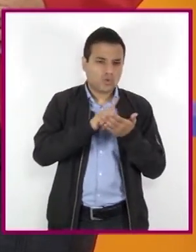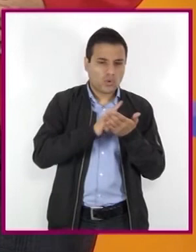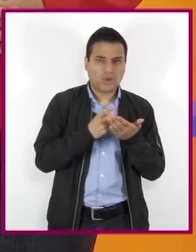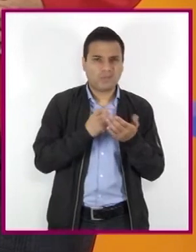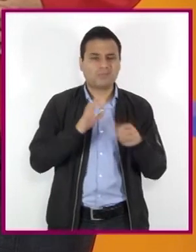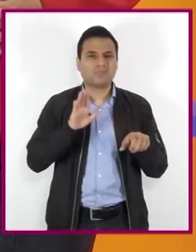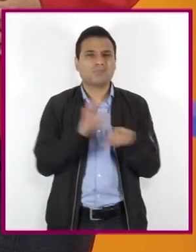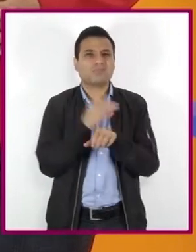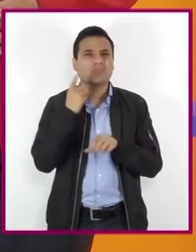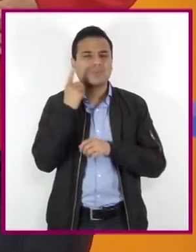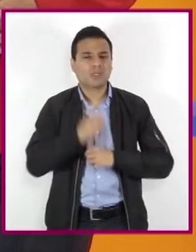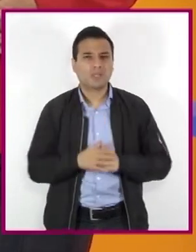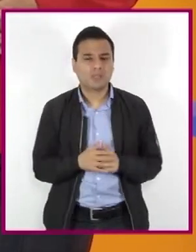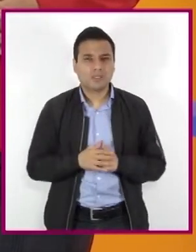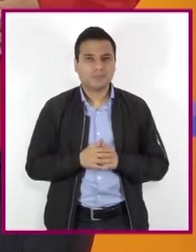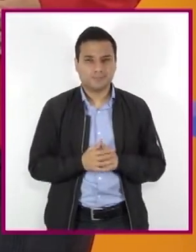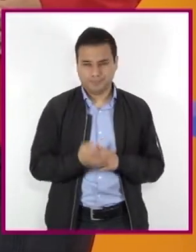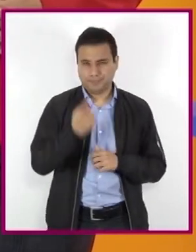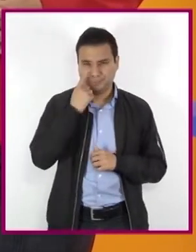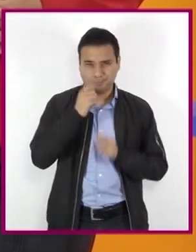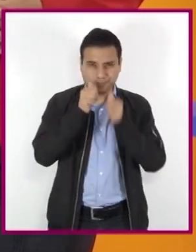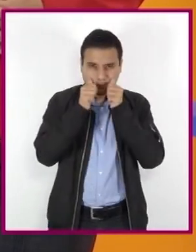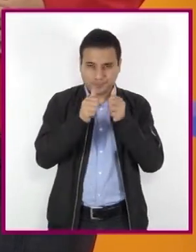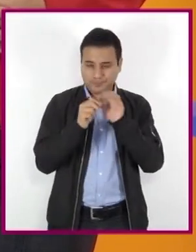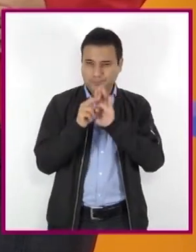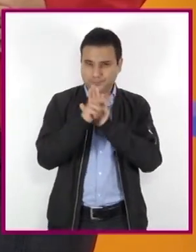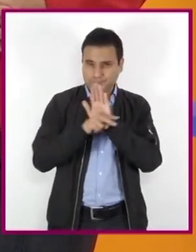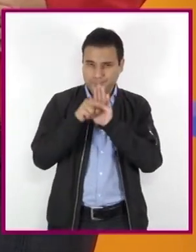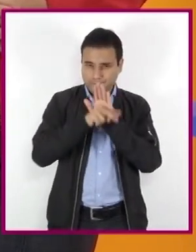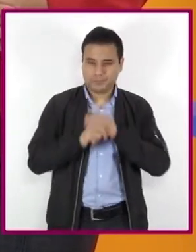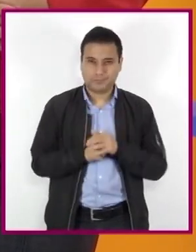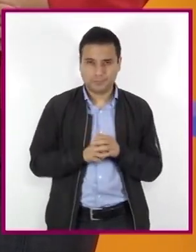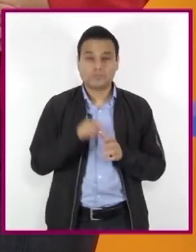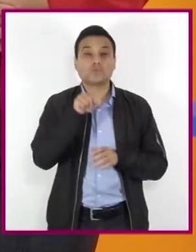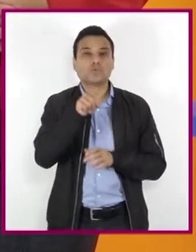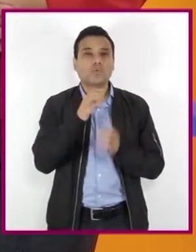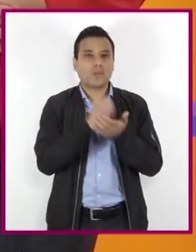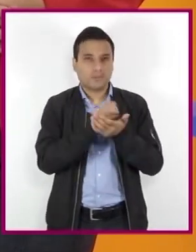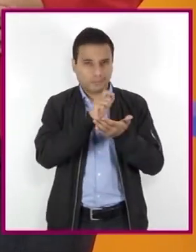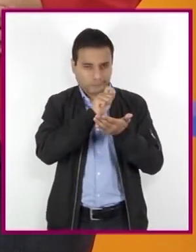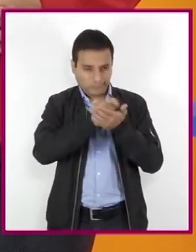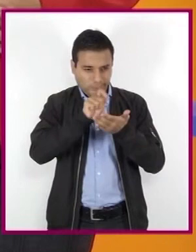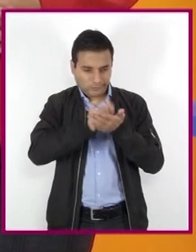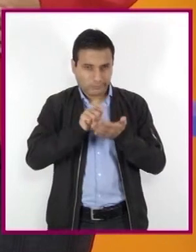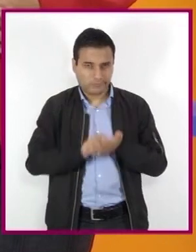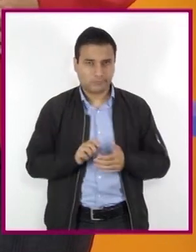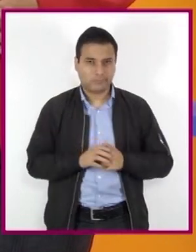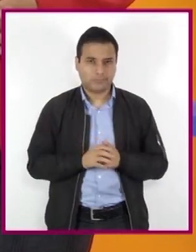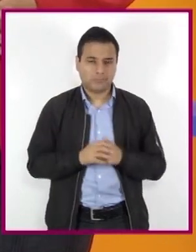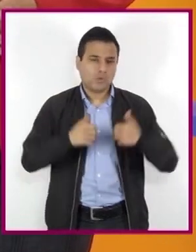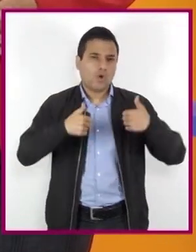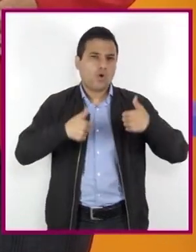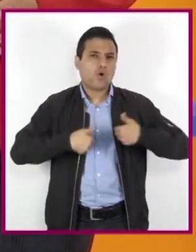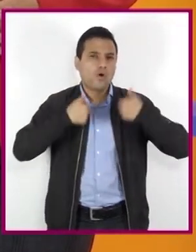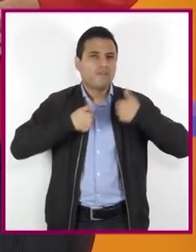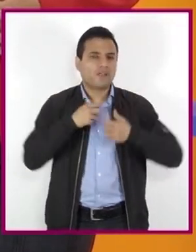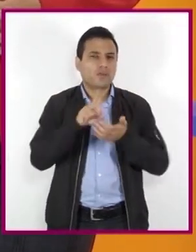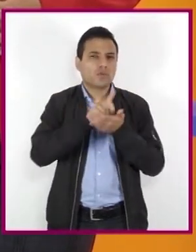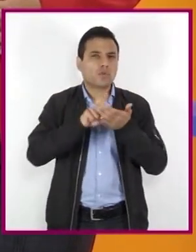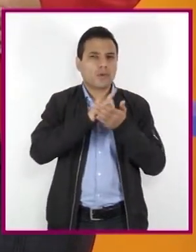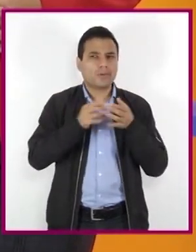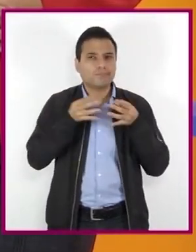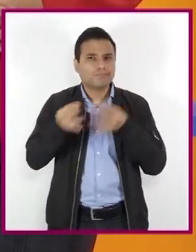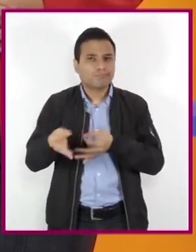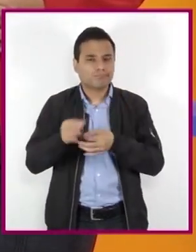o ilícita? Observen con atención el video y escriban en su cuaderno los factores que pueden llevar al consumo de estas sustancias,